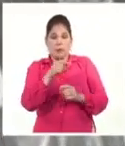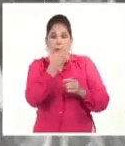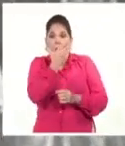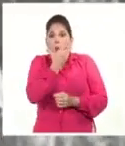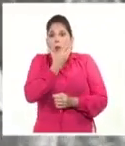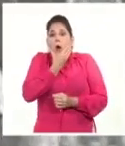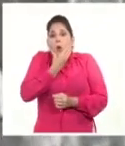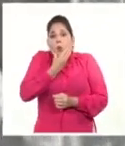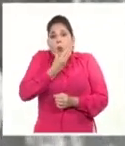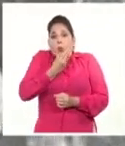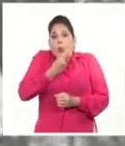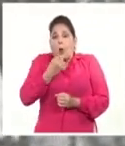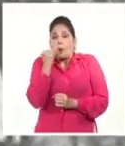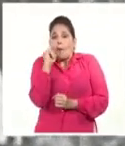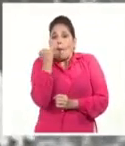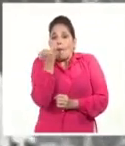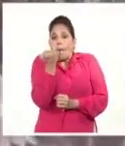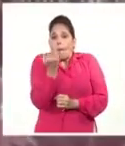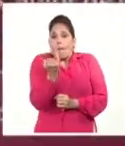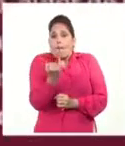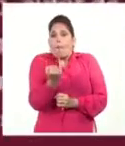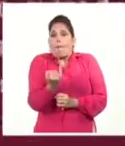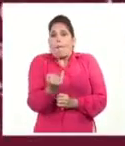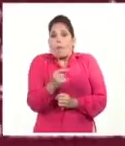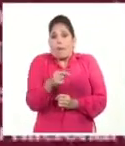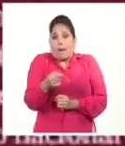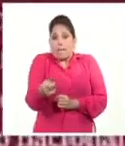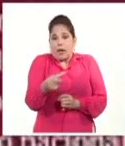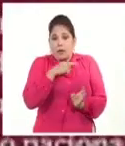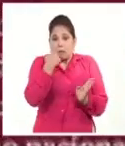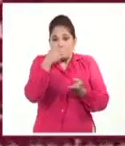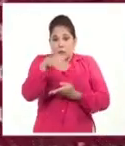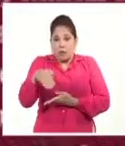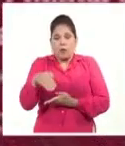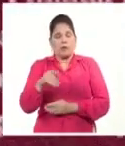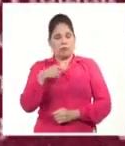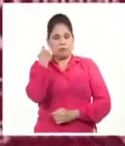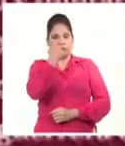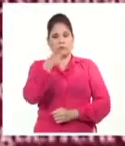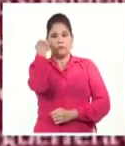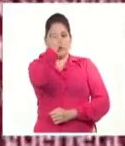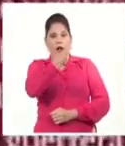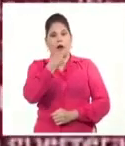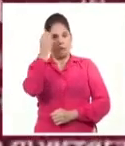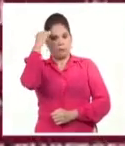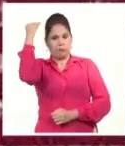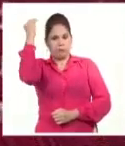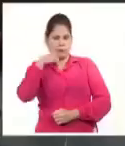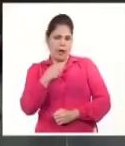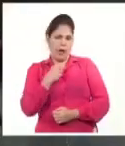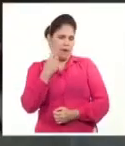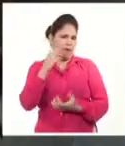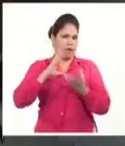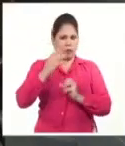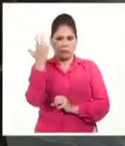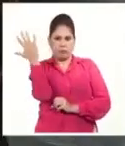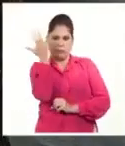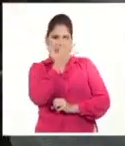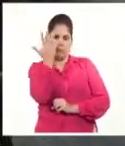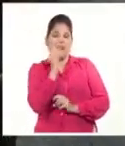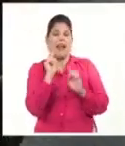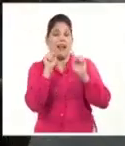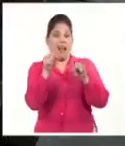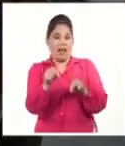enmarañada y la extrema delgadez de los días finales, todavía era el ilustre redentor que lo cambió todo por tener patria y que se